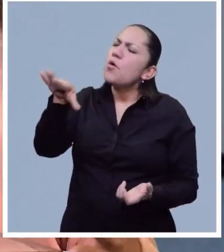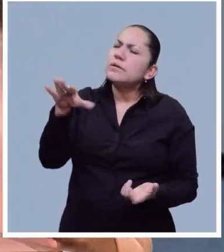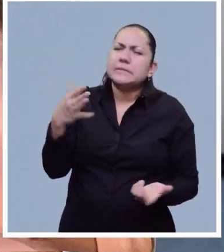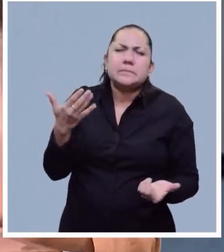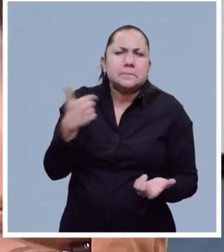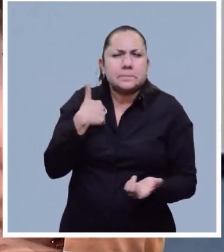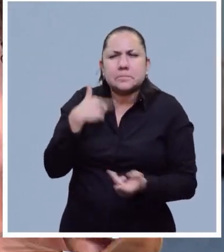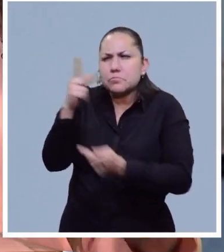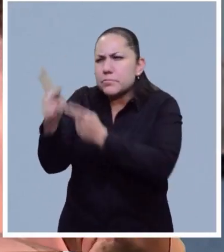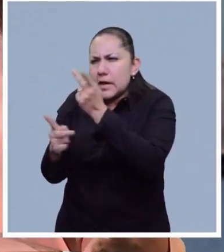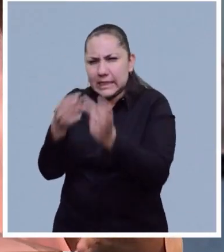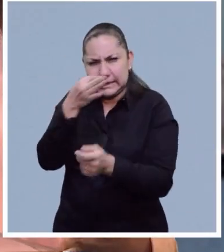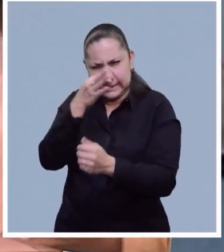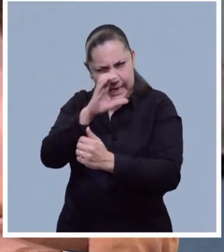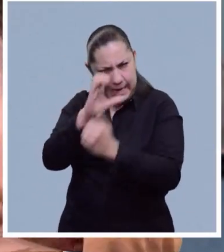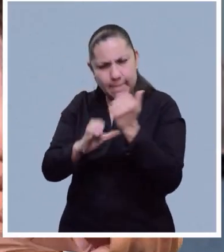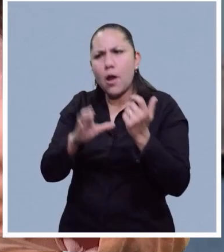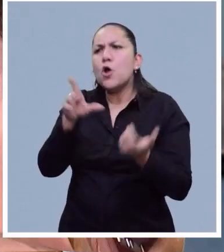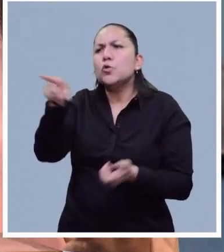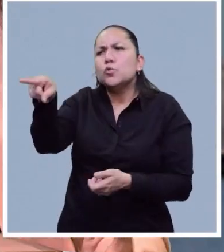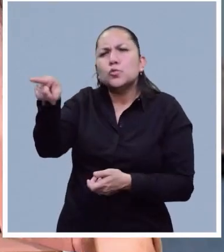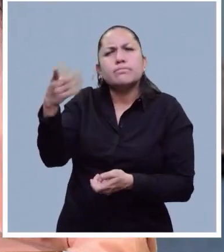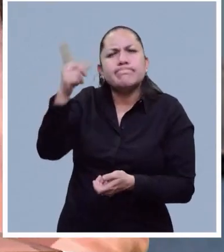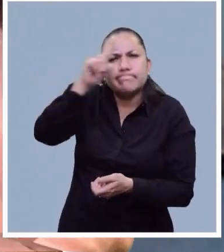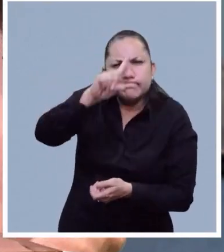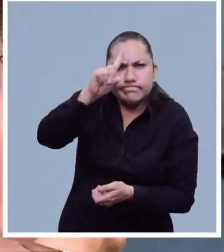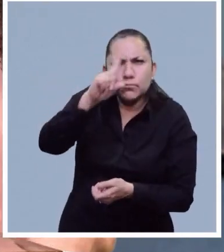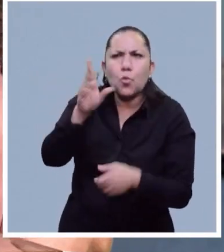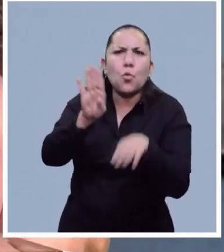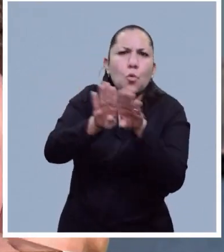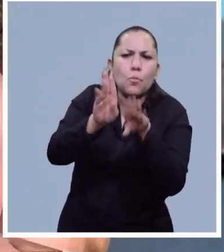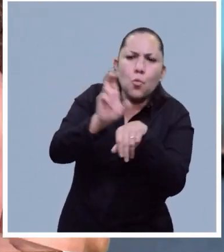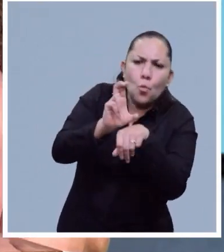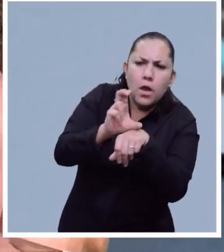recomendaciones que hay que tomar en cuenta para cuando vamos a consumir huevo.